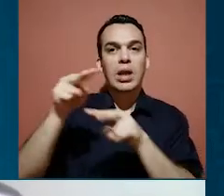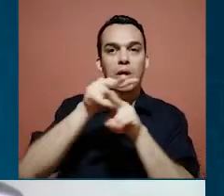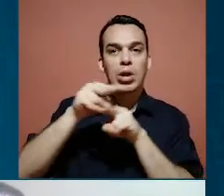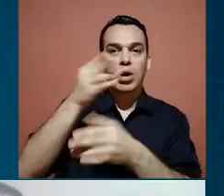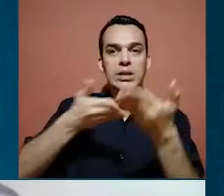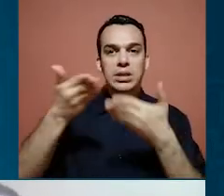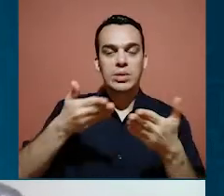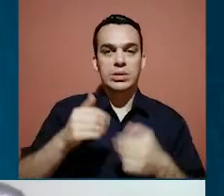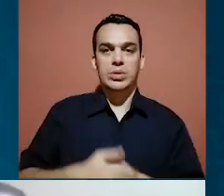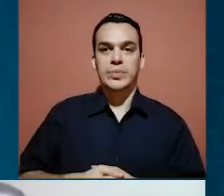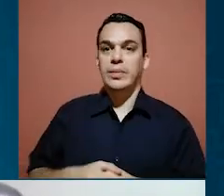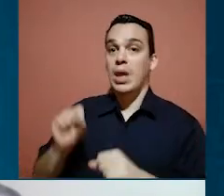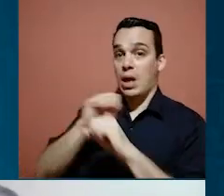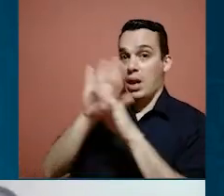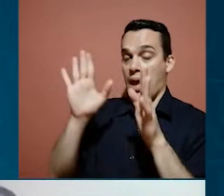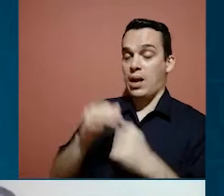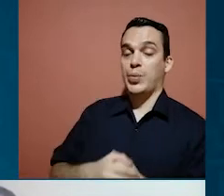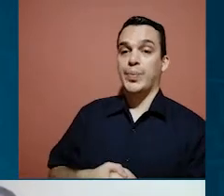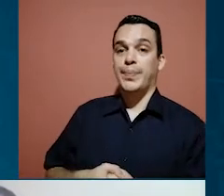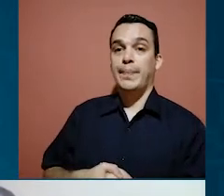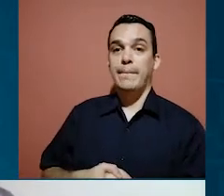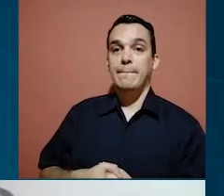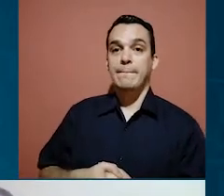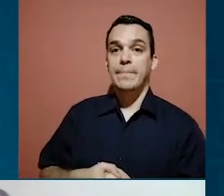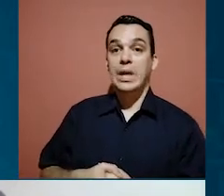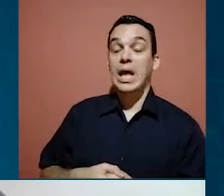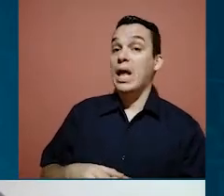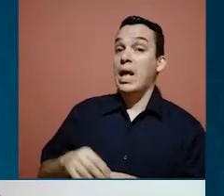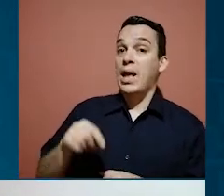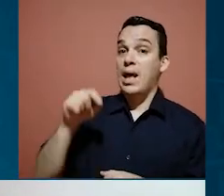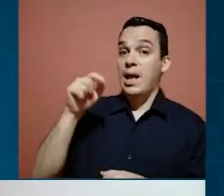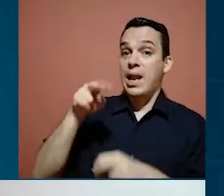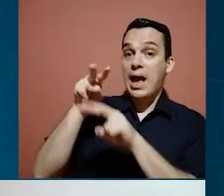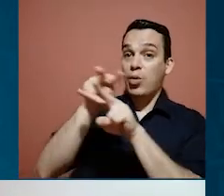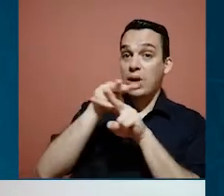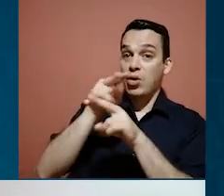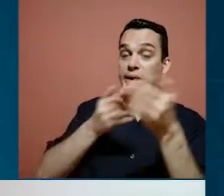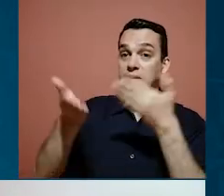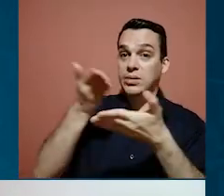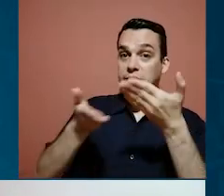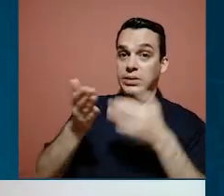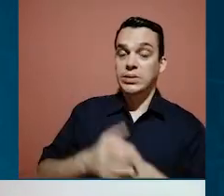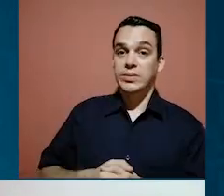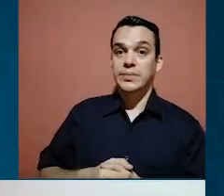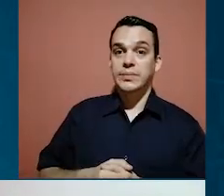Servicios para que la gente las conozca. Claro, con gusto. La Contraloría de Servicios